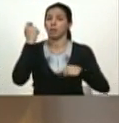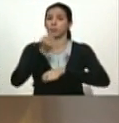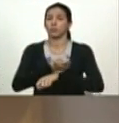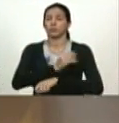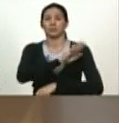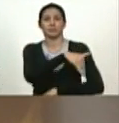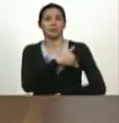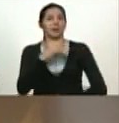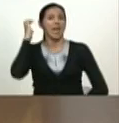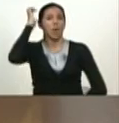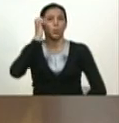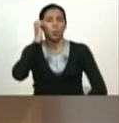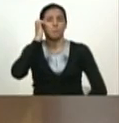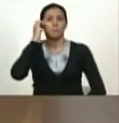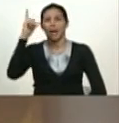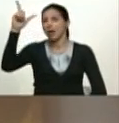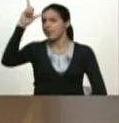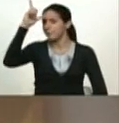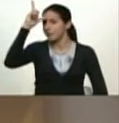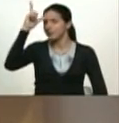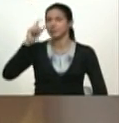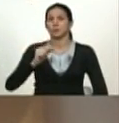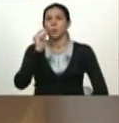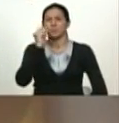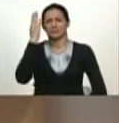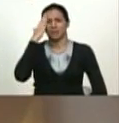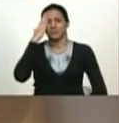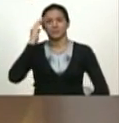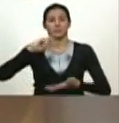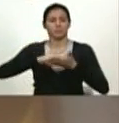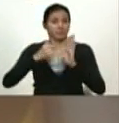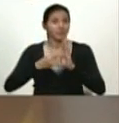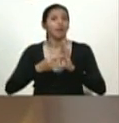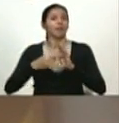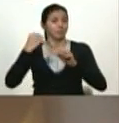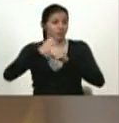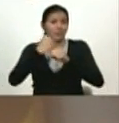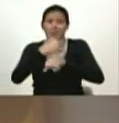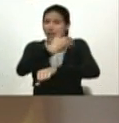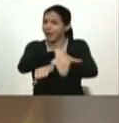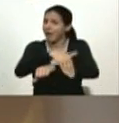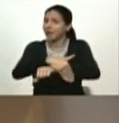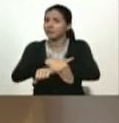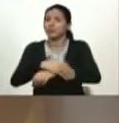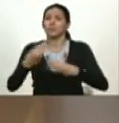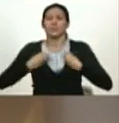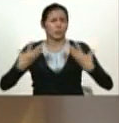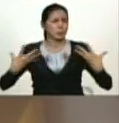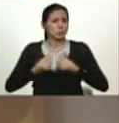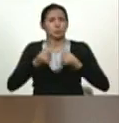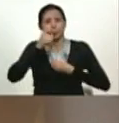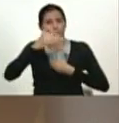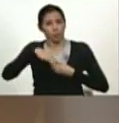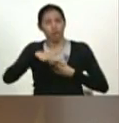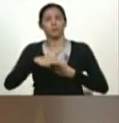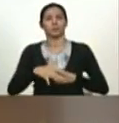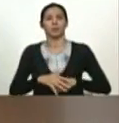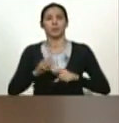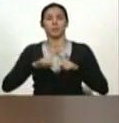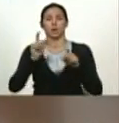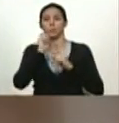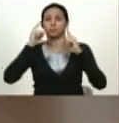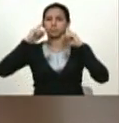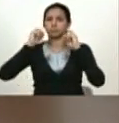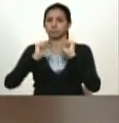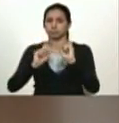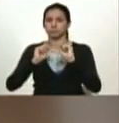Europa en Alemania compañero que sabe lo que es la calle porque vive en la calle junto al barrio junto al pueblo pero es un economista de los